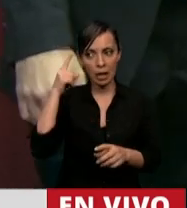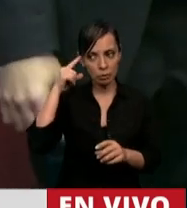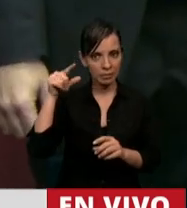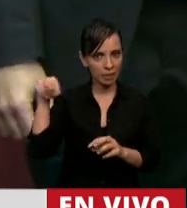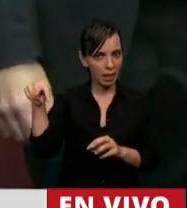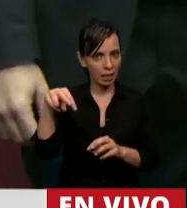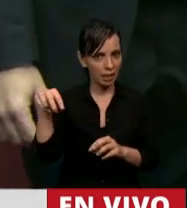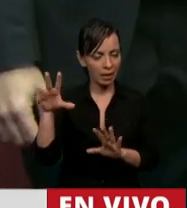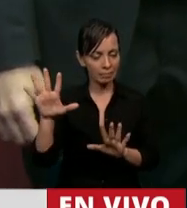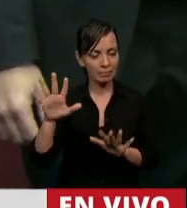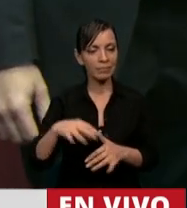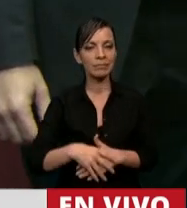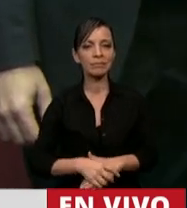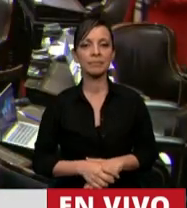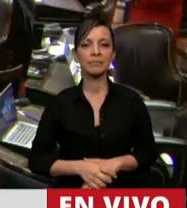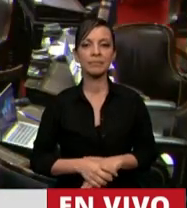que...